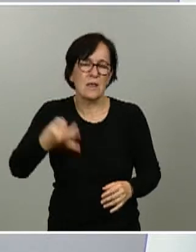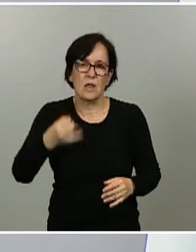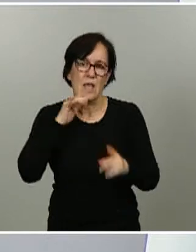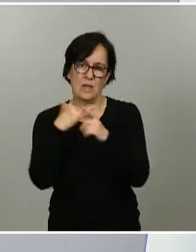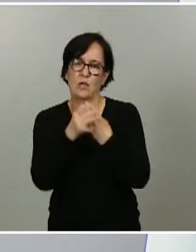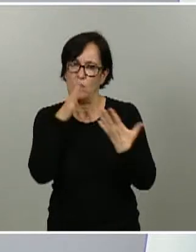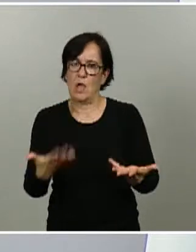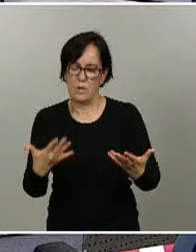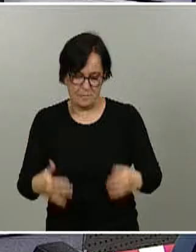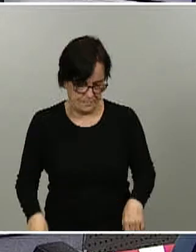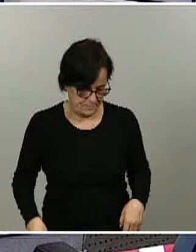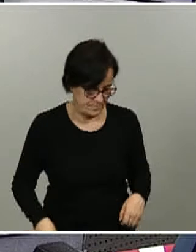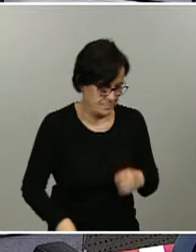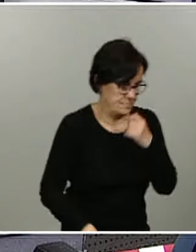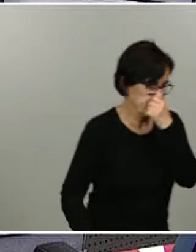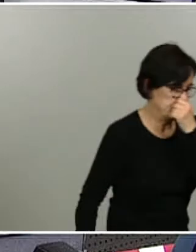estamos.